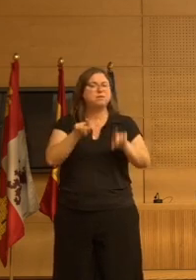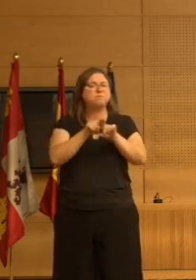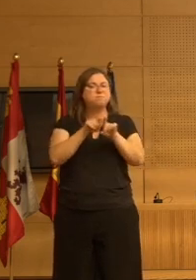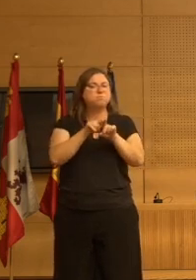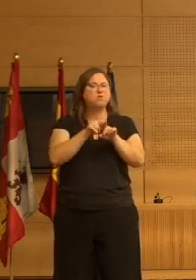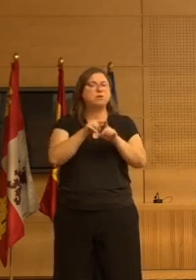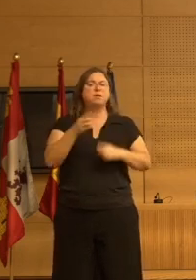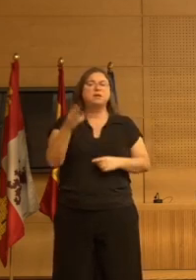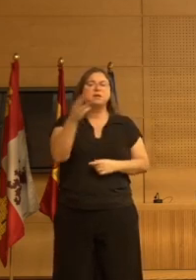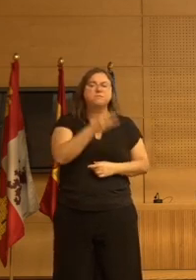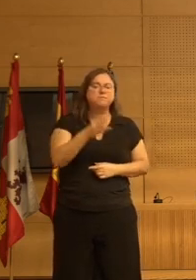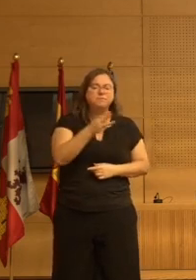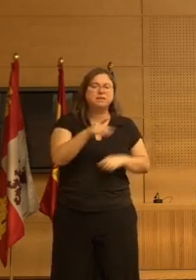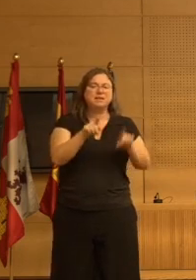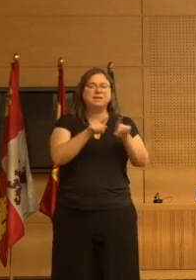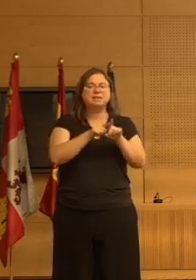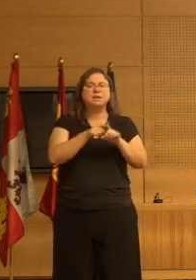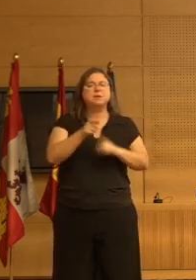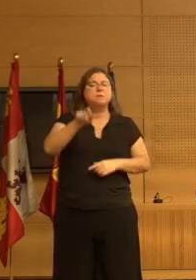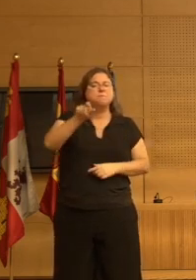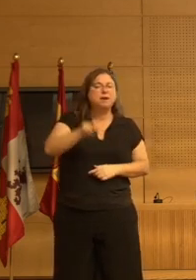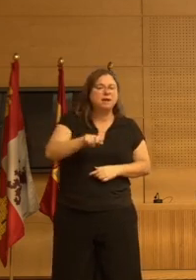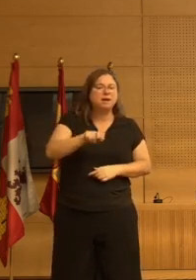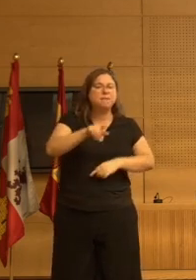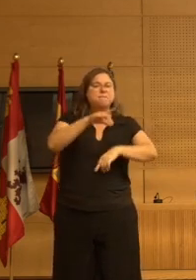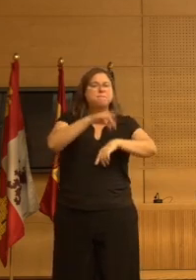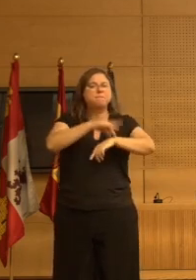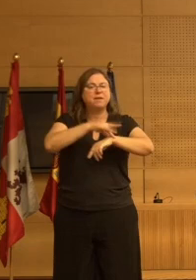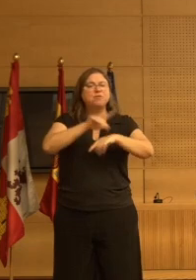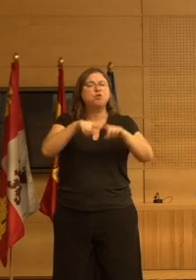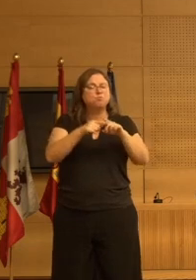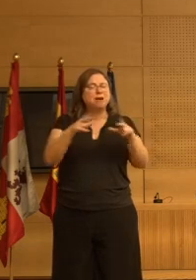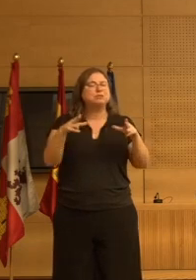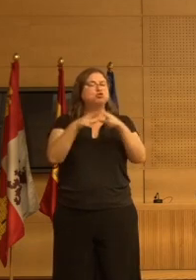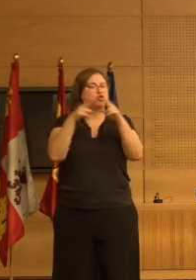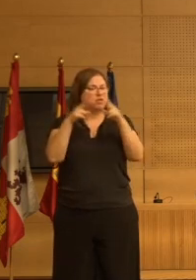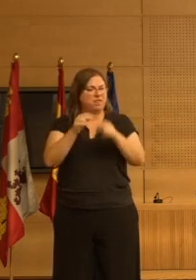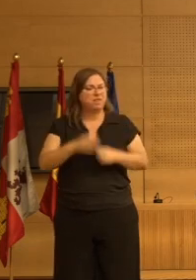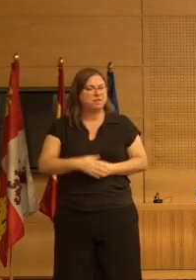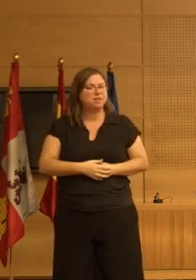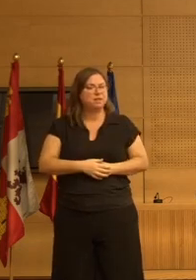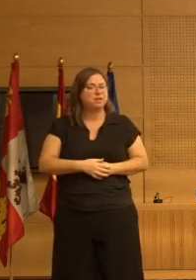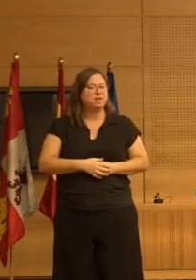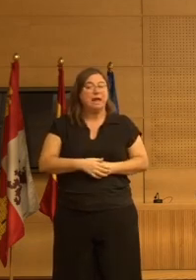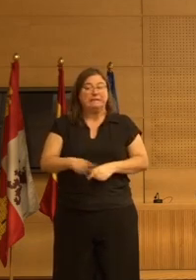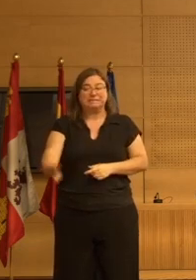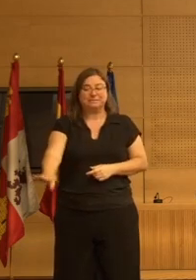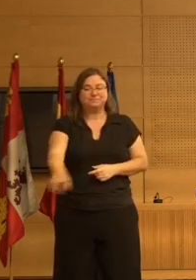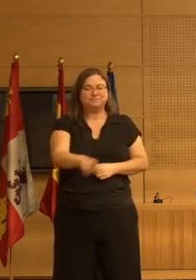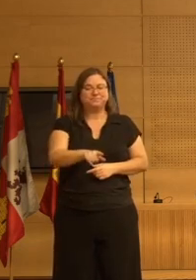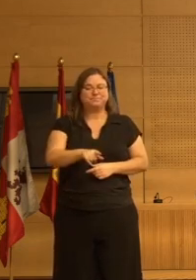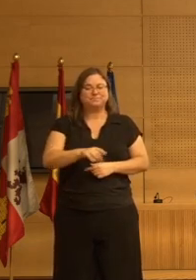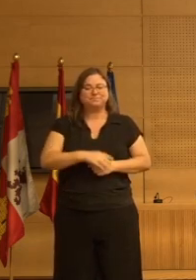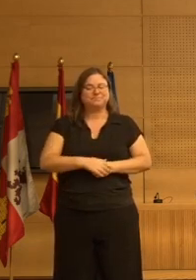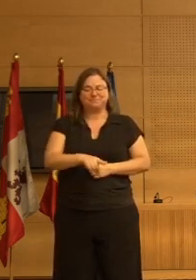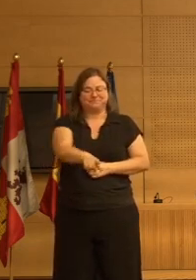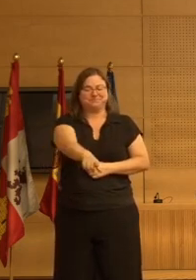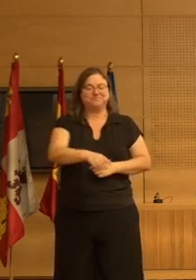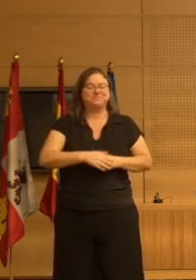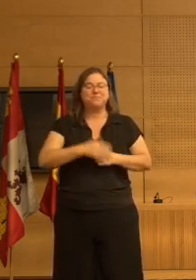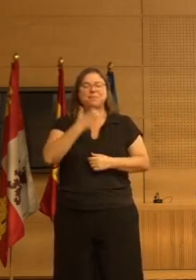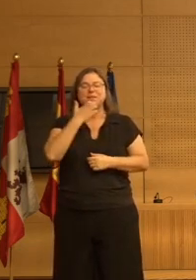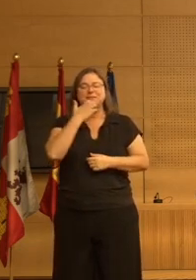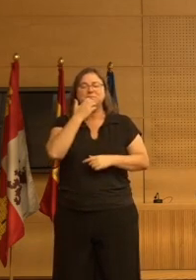entre la profesión médica y también en la sociedad. De hecho, en el trabajo que hicimos